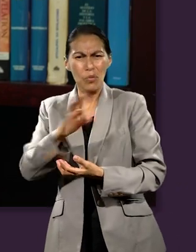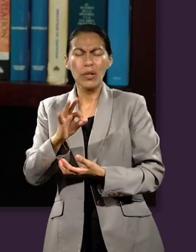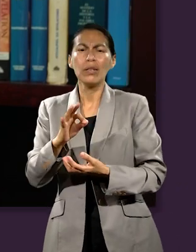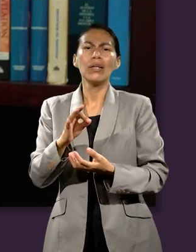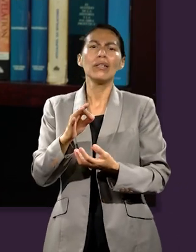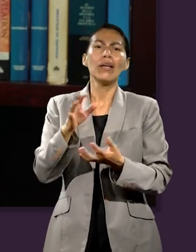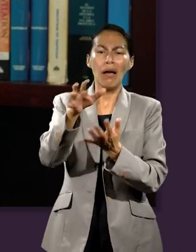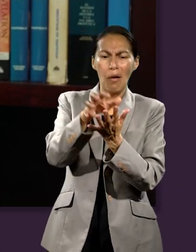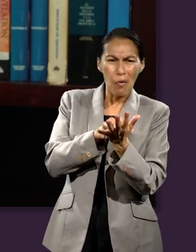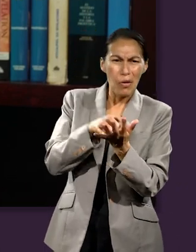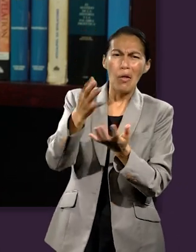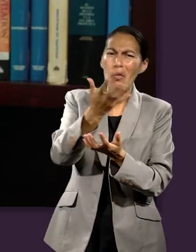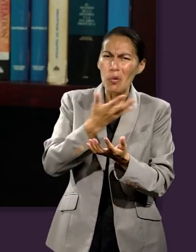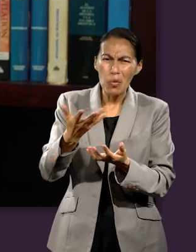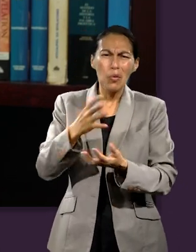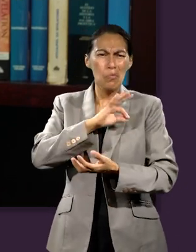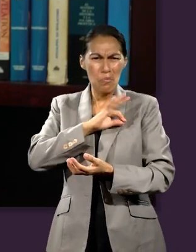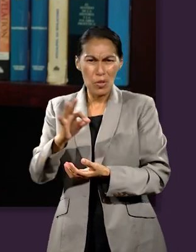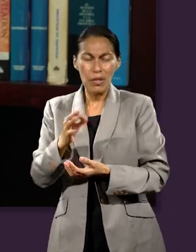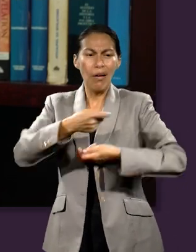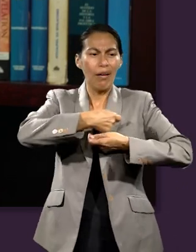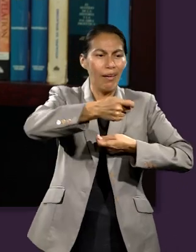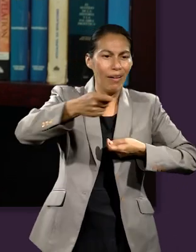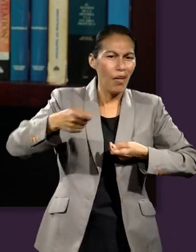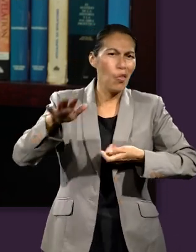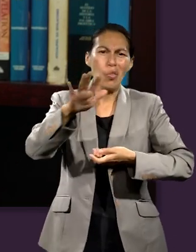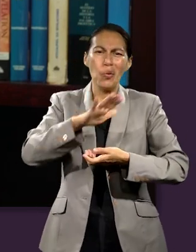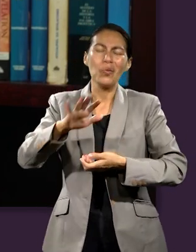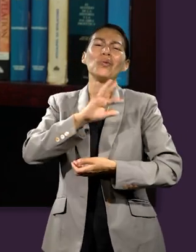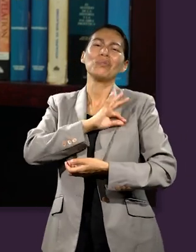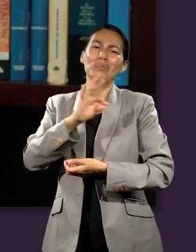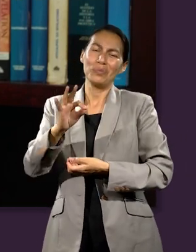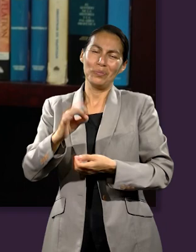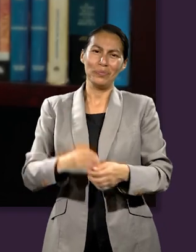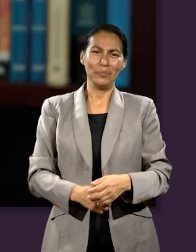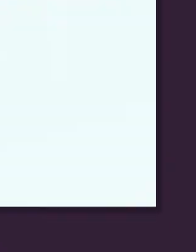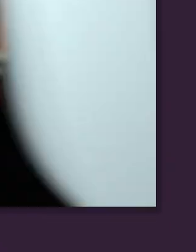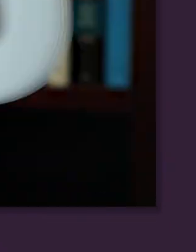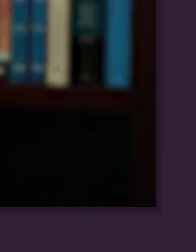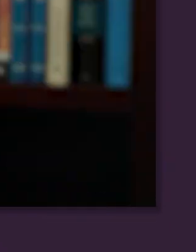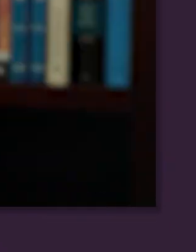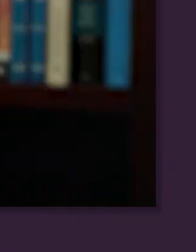pueda, ahorra todo lo que pueda, comparta todo lo que pueda.